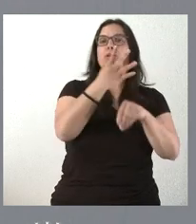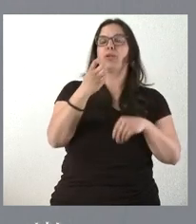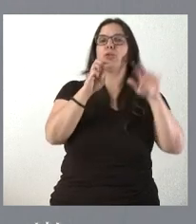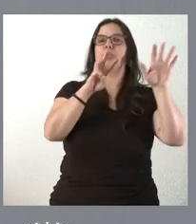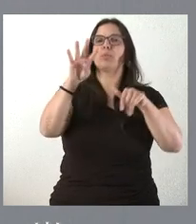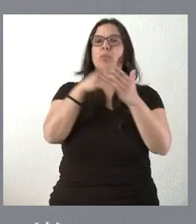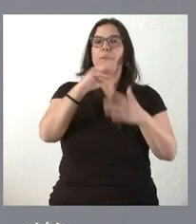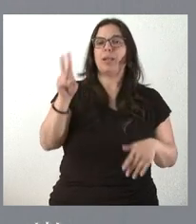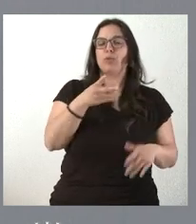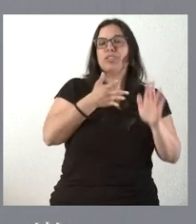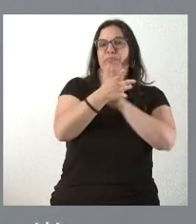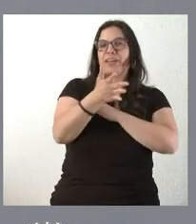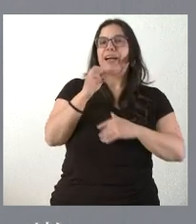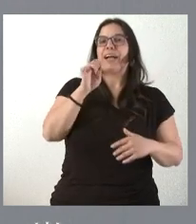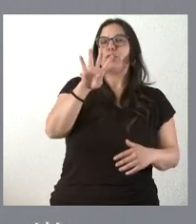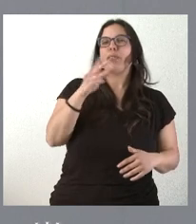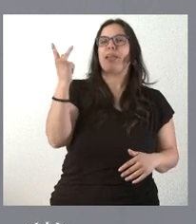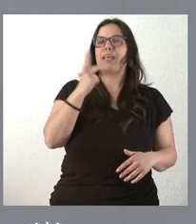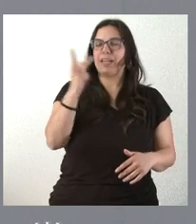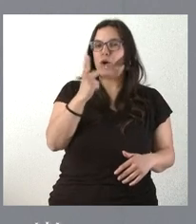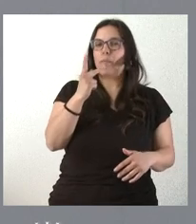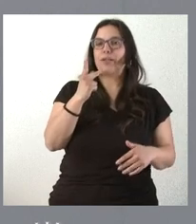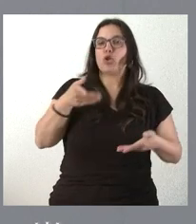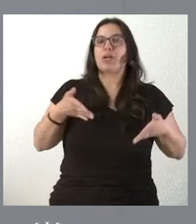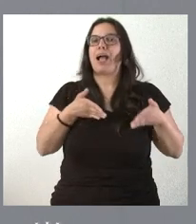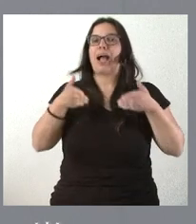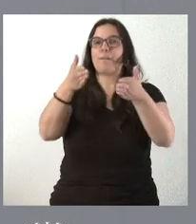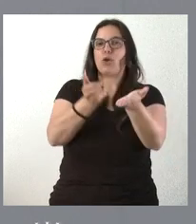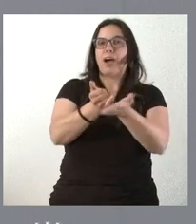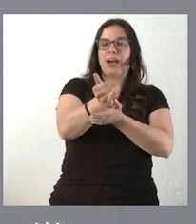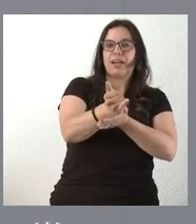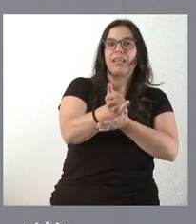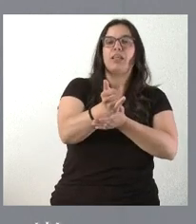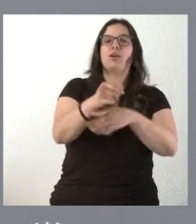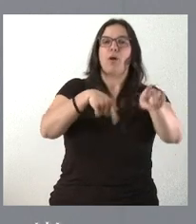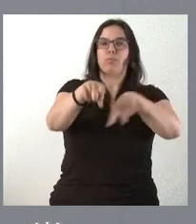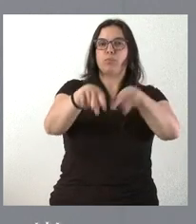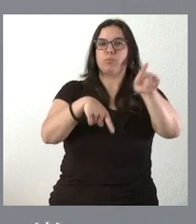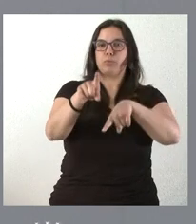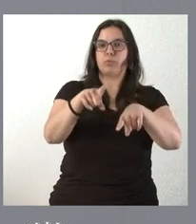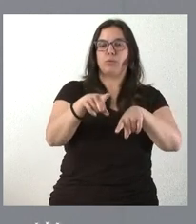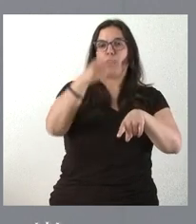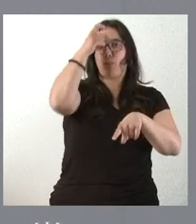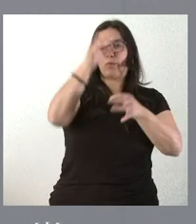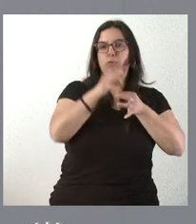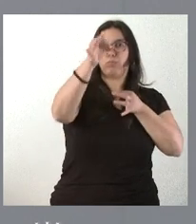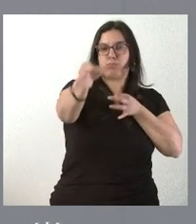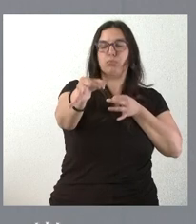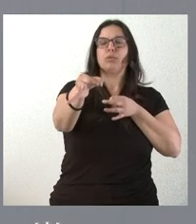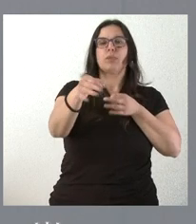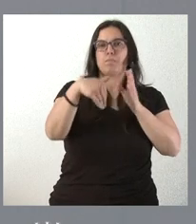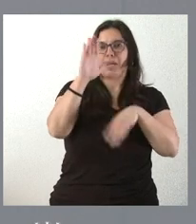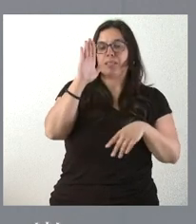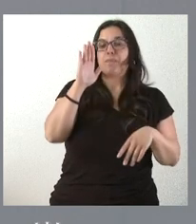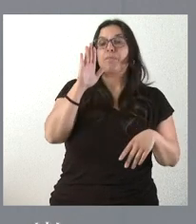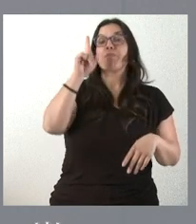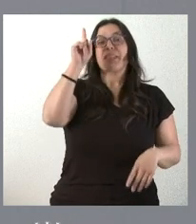caso, hablamos de más de 14 kilómetros de caminos agrícolas y comunicación de núcleos de población entre sí. Y,